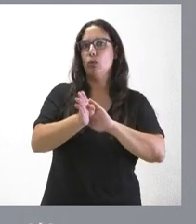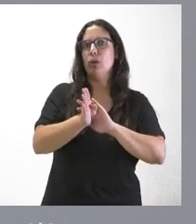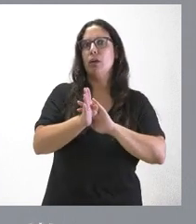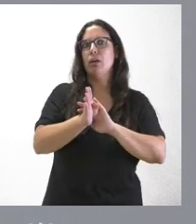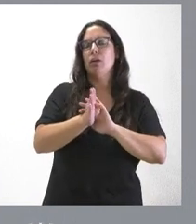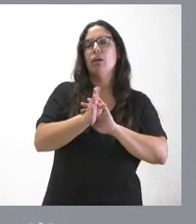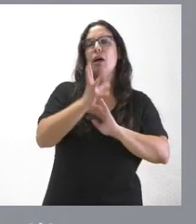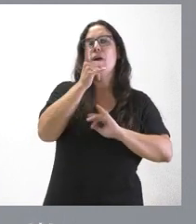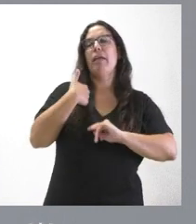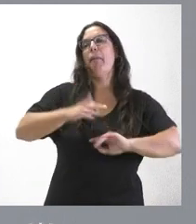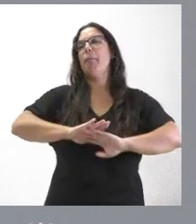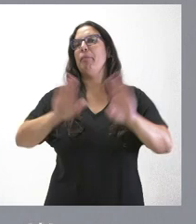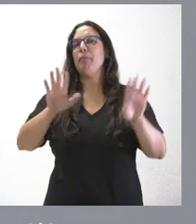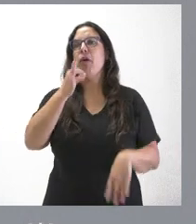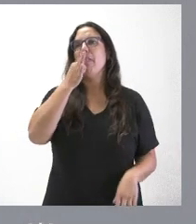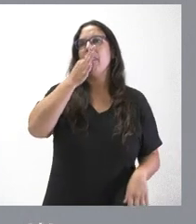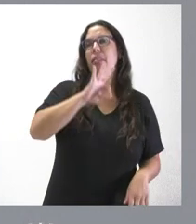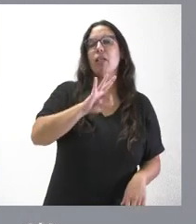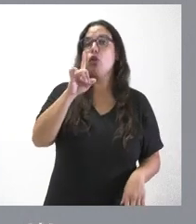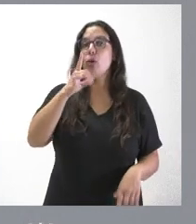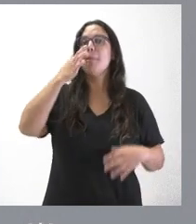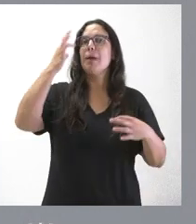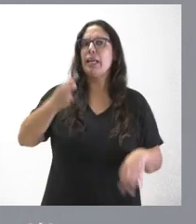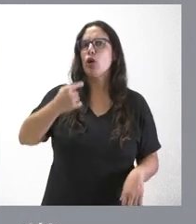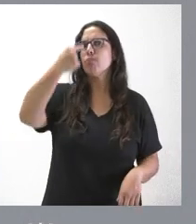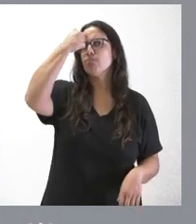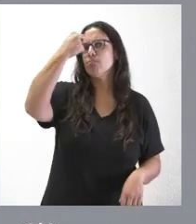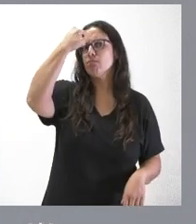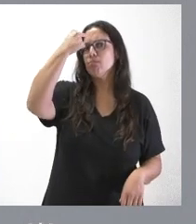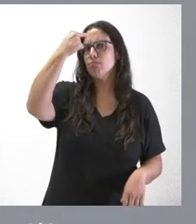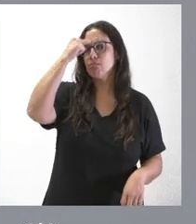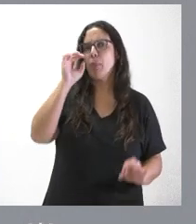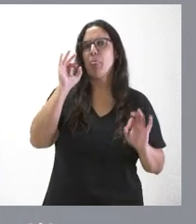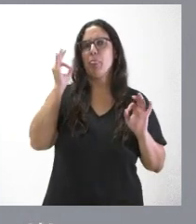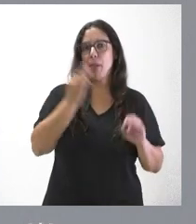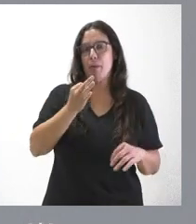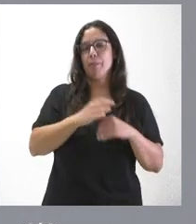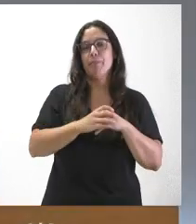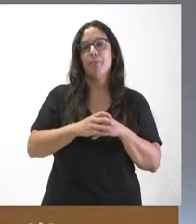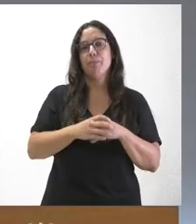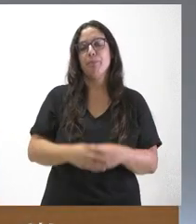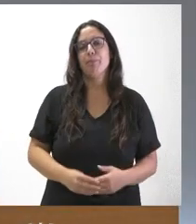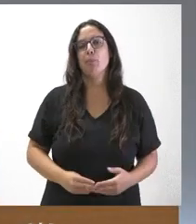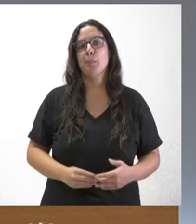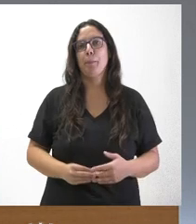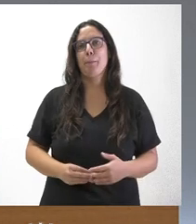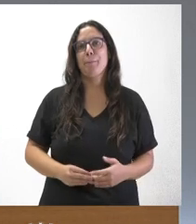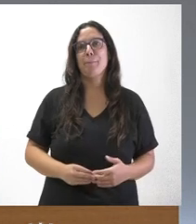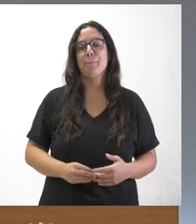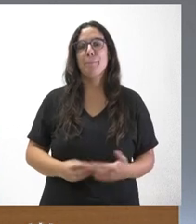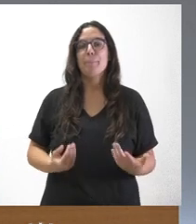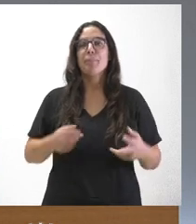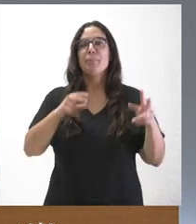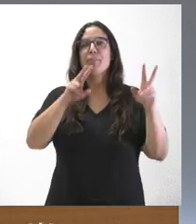en ningún momento perder de vista que el riesgo existe y no podemos bajar a guardia. Y desde aquí insisto en ello. ¿Qué tal? Buenos días. Tienes dos